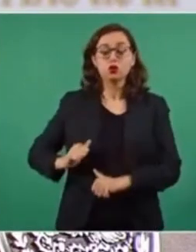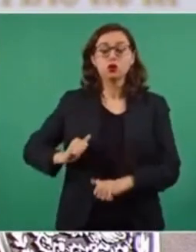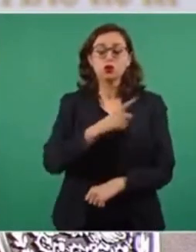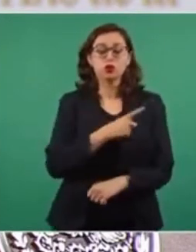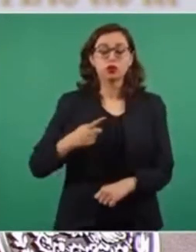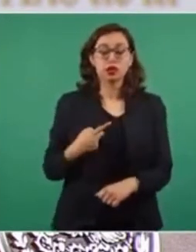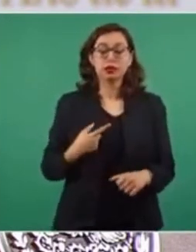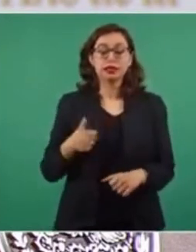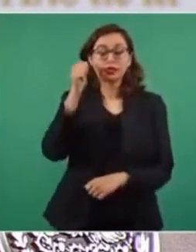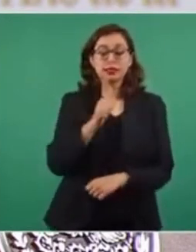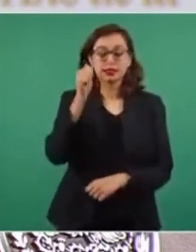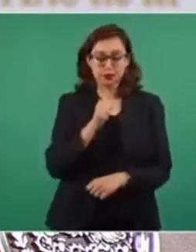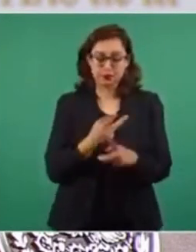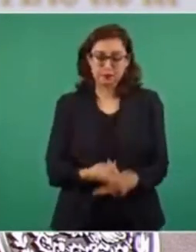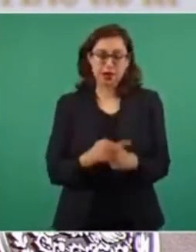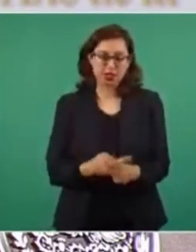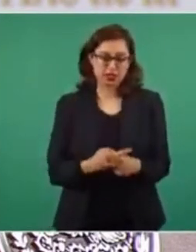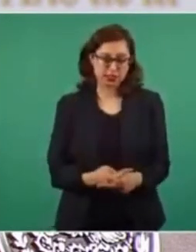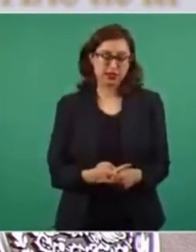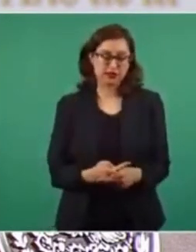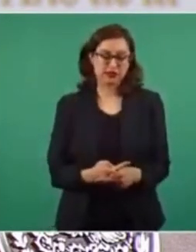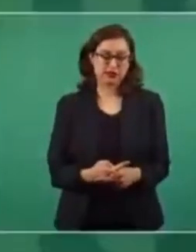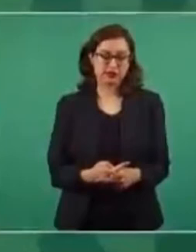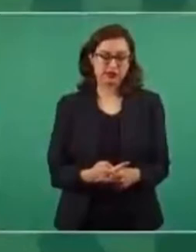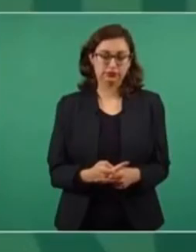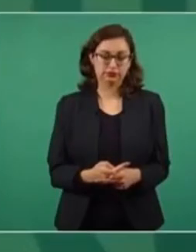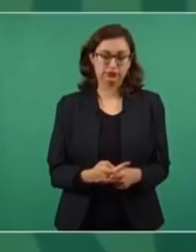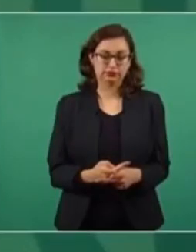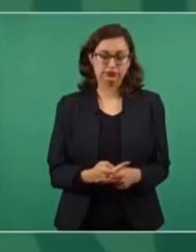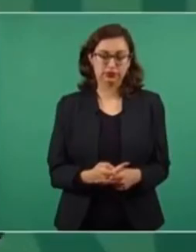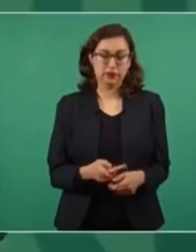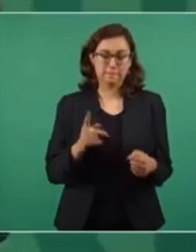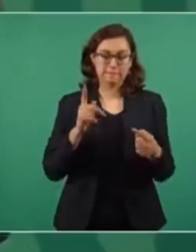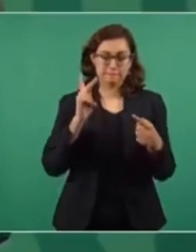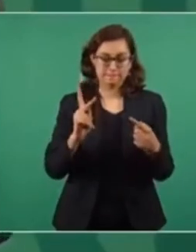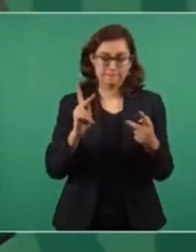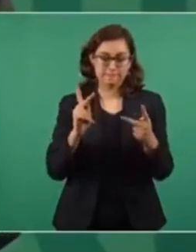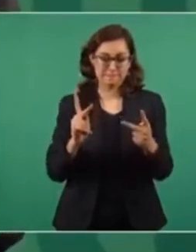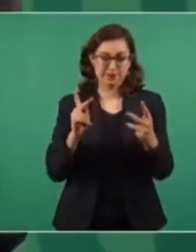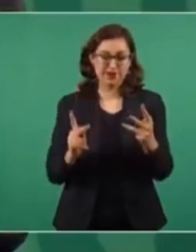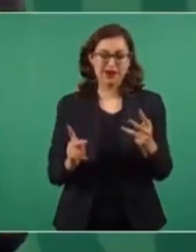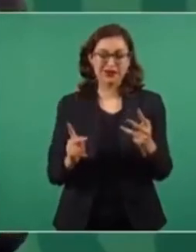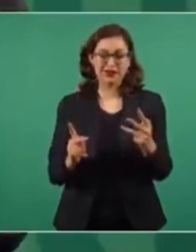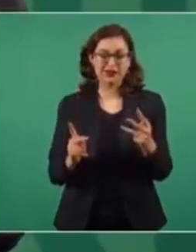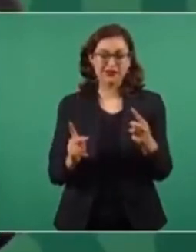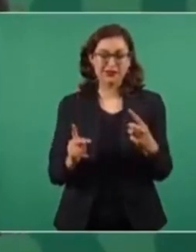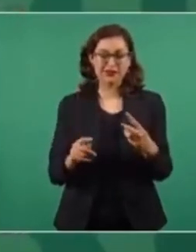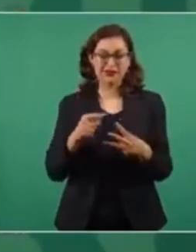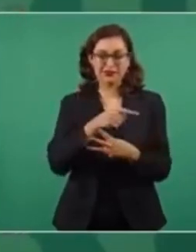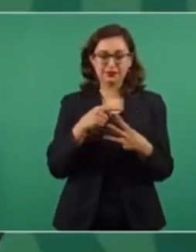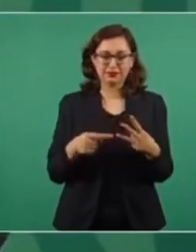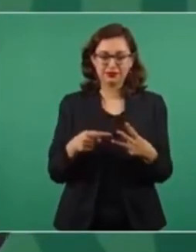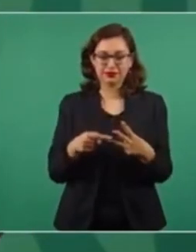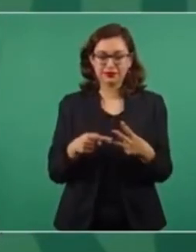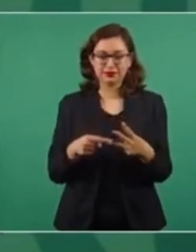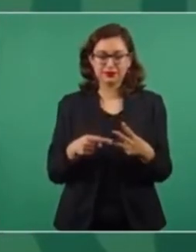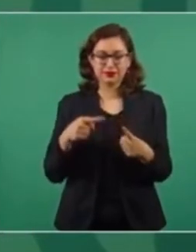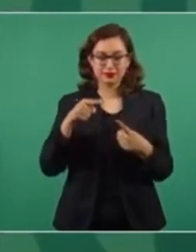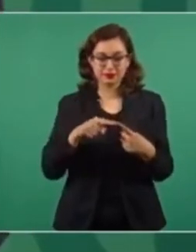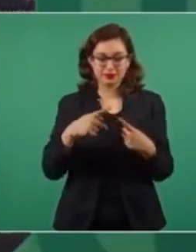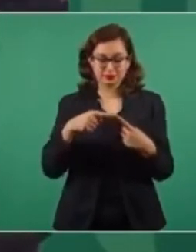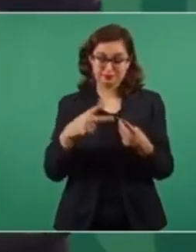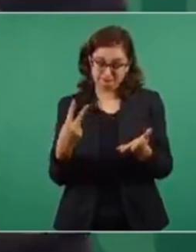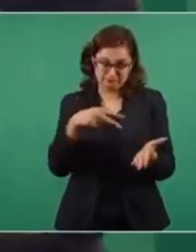tener paciencia, son las tres P que se requieren, sí, es